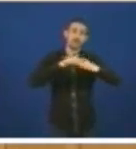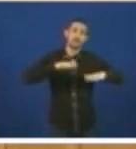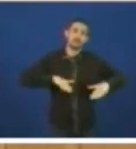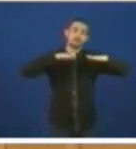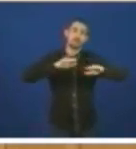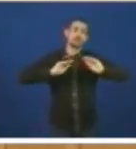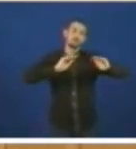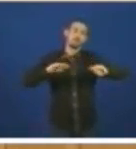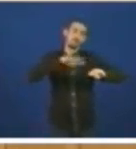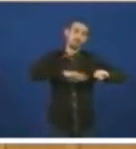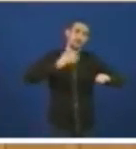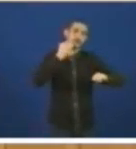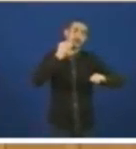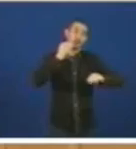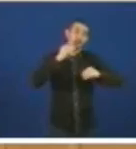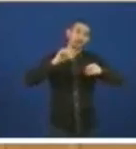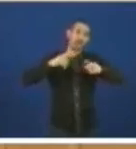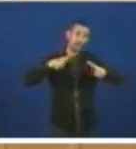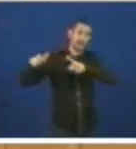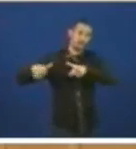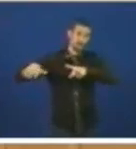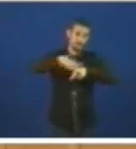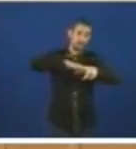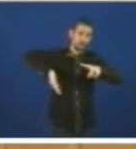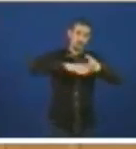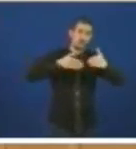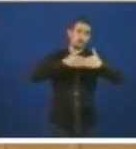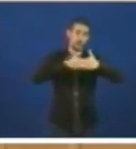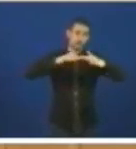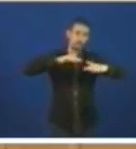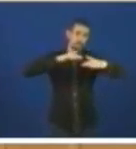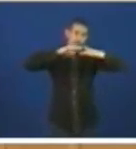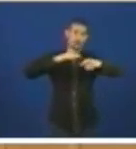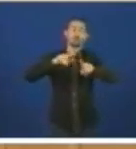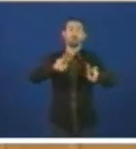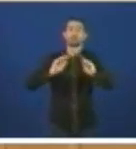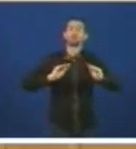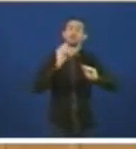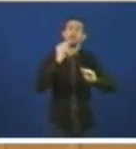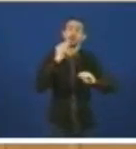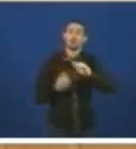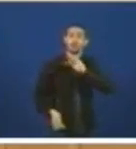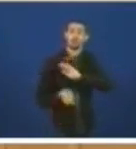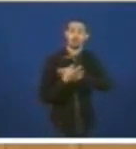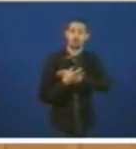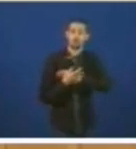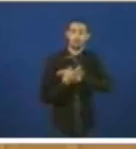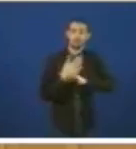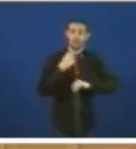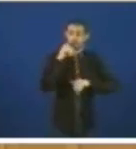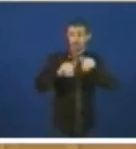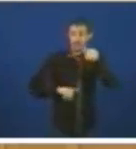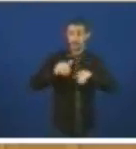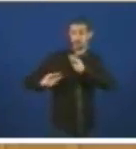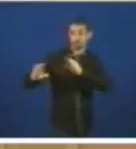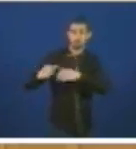da comarca de Ferroletera, como se pude ver, na manifestación do 6 de novembro en Ferrol, antes da selección do 20